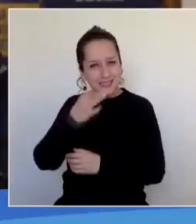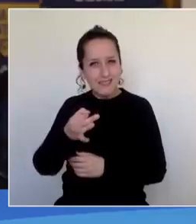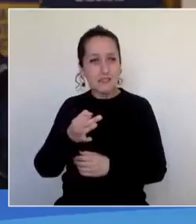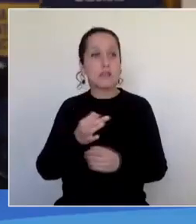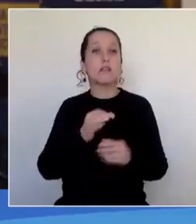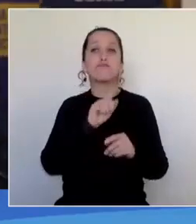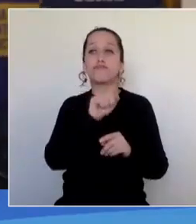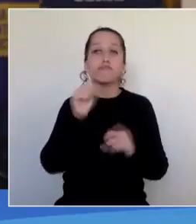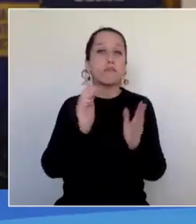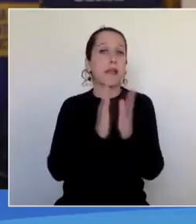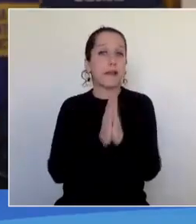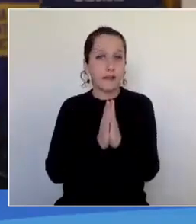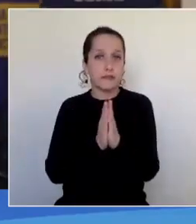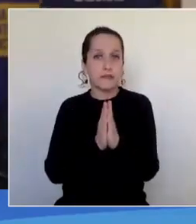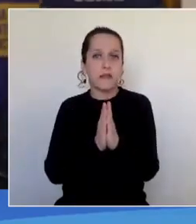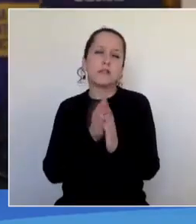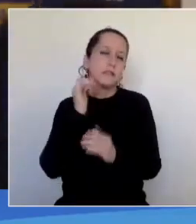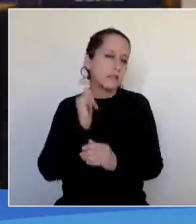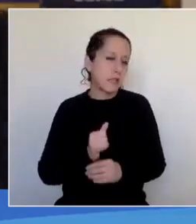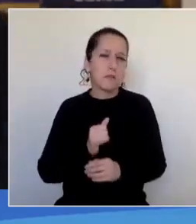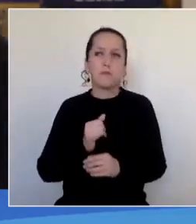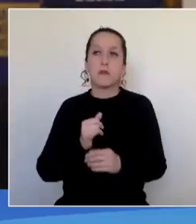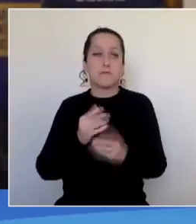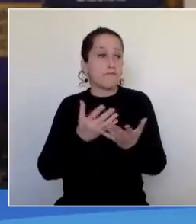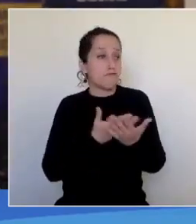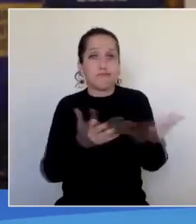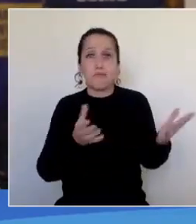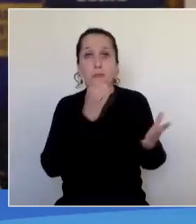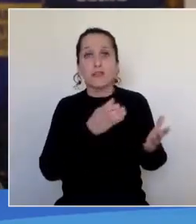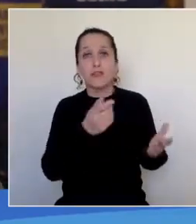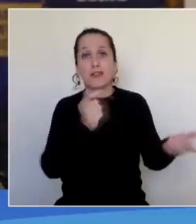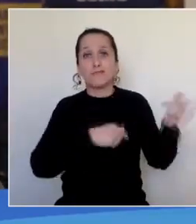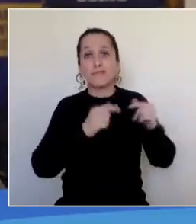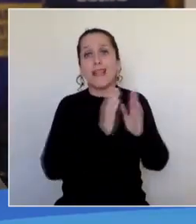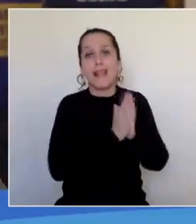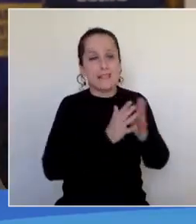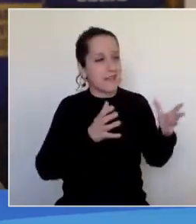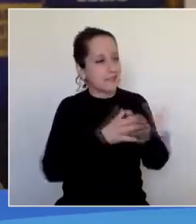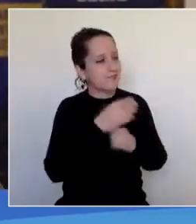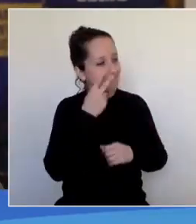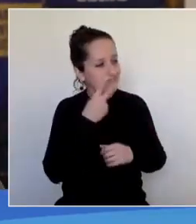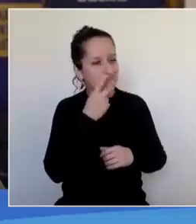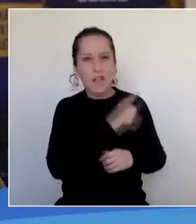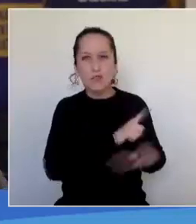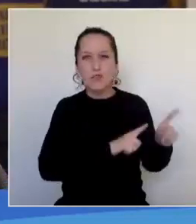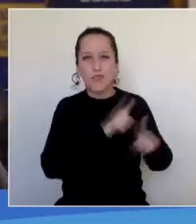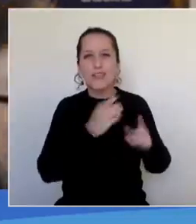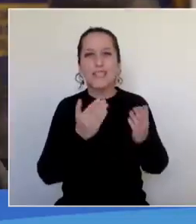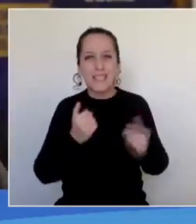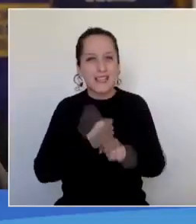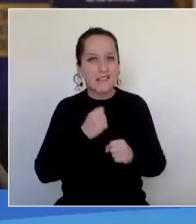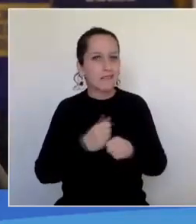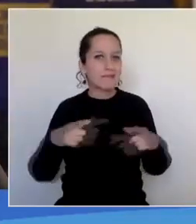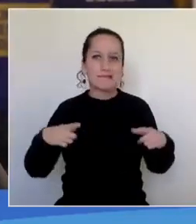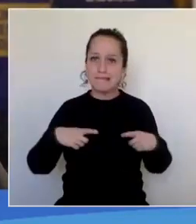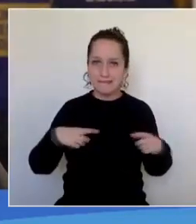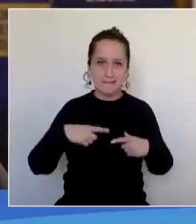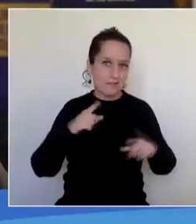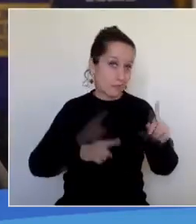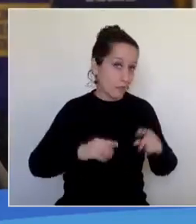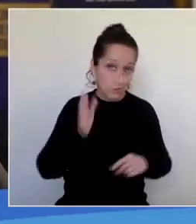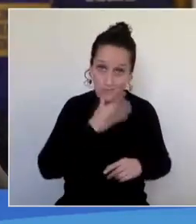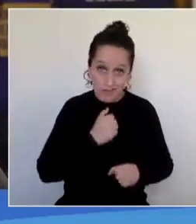iglesia igual en la corporación siempre hay gente con nuestra misma membresía necesita de un trabajo estamos sin trabajo todos